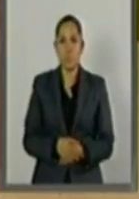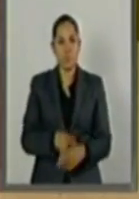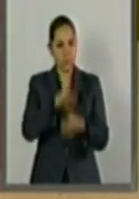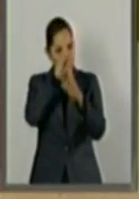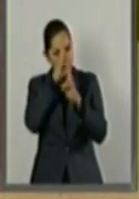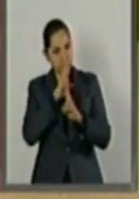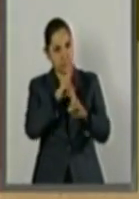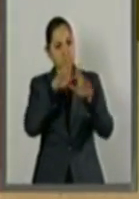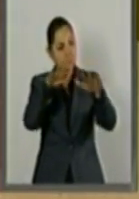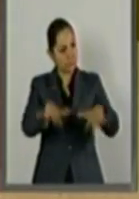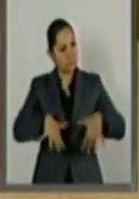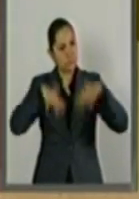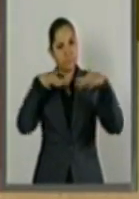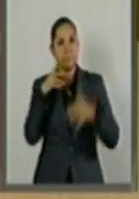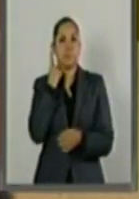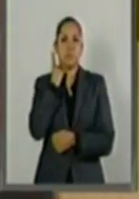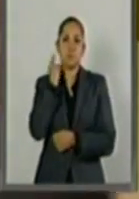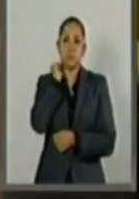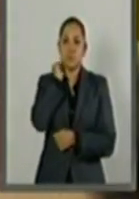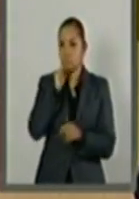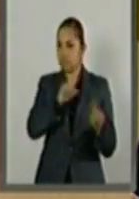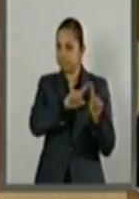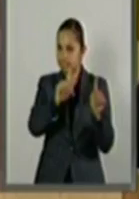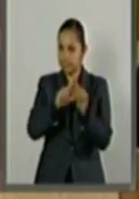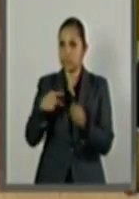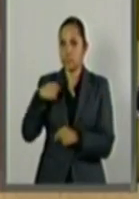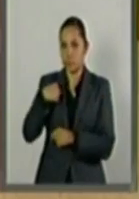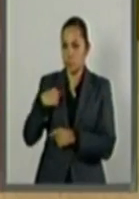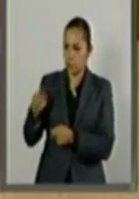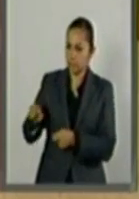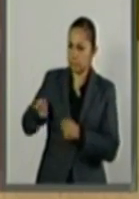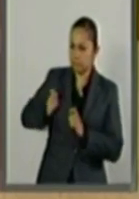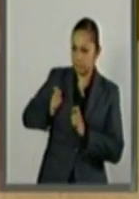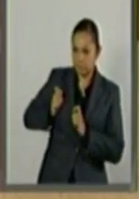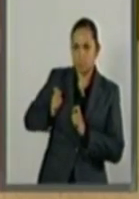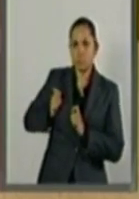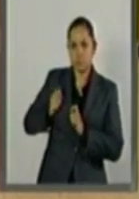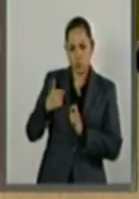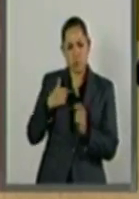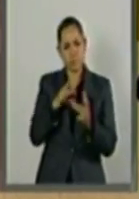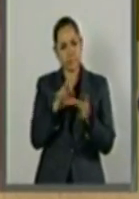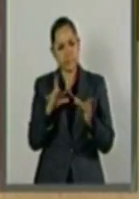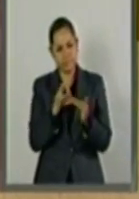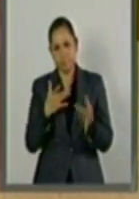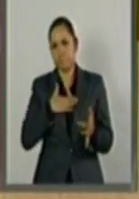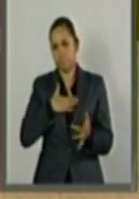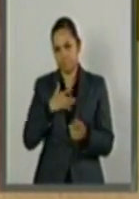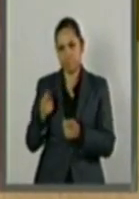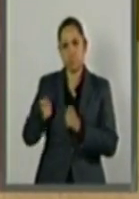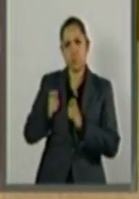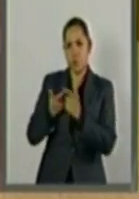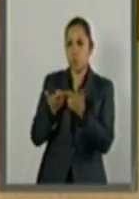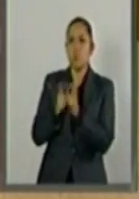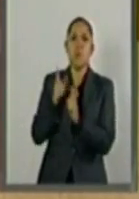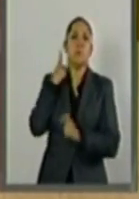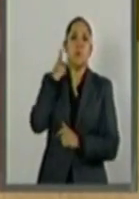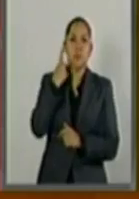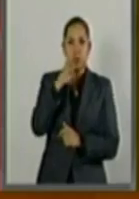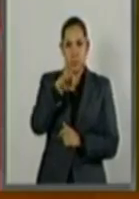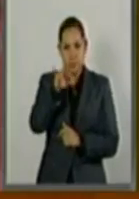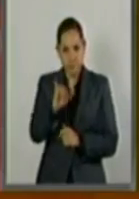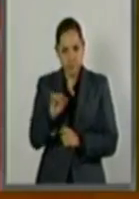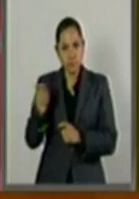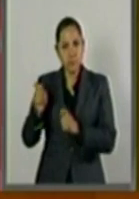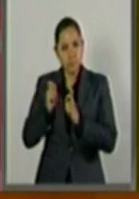Asamblea, vengo a nombre de mi grupo parlamentario, el Partido Revolucionario Institucional,